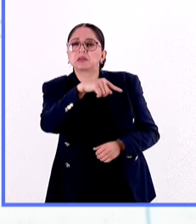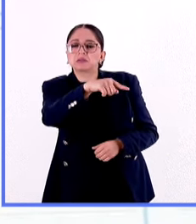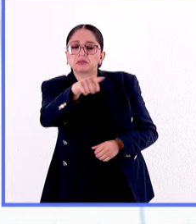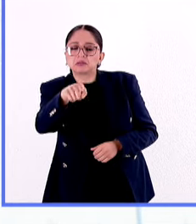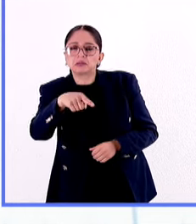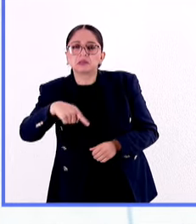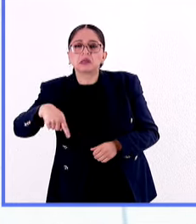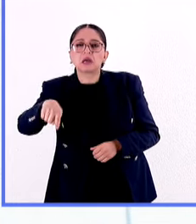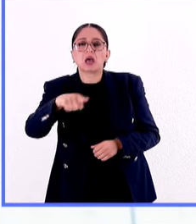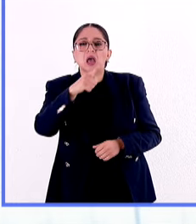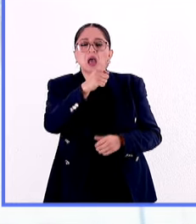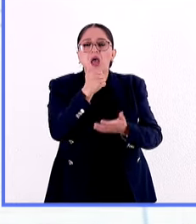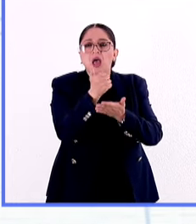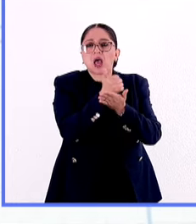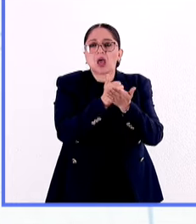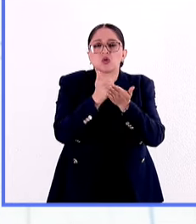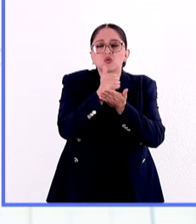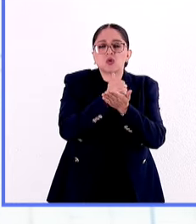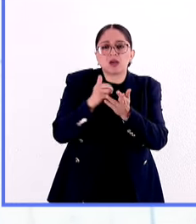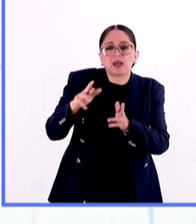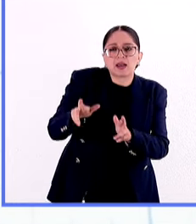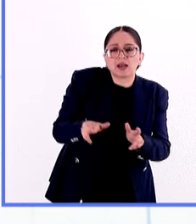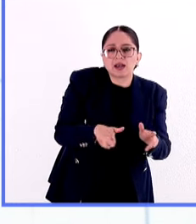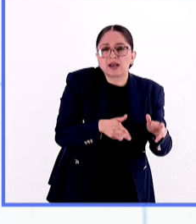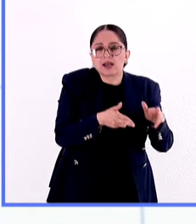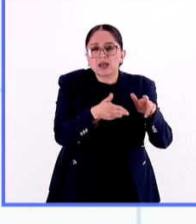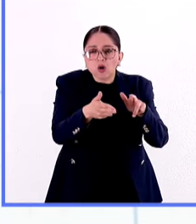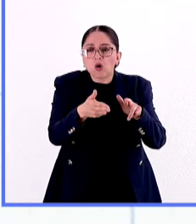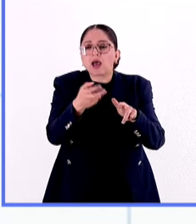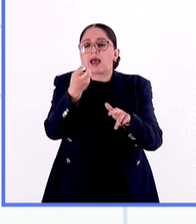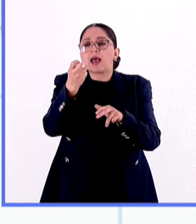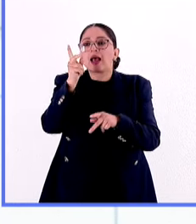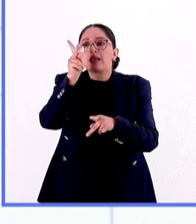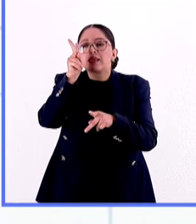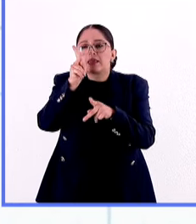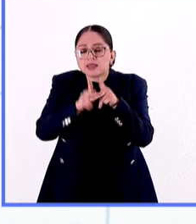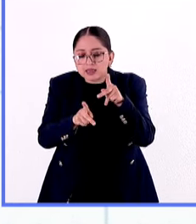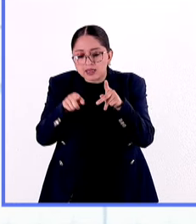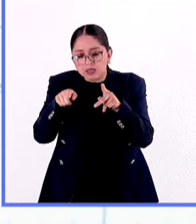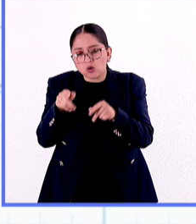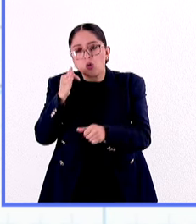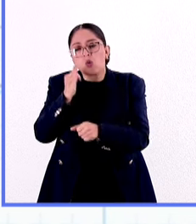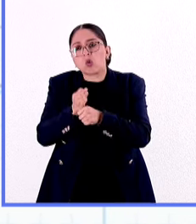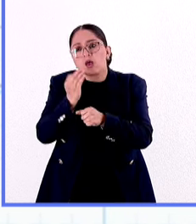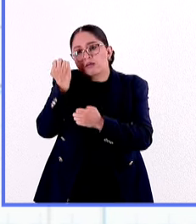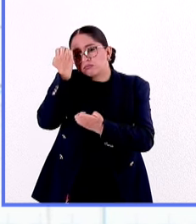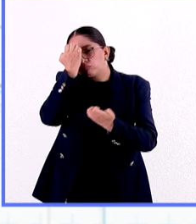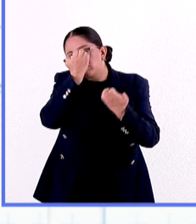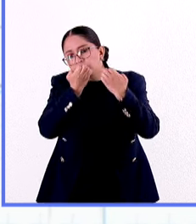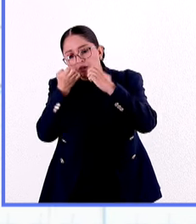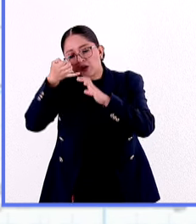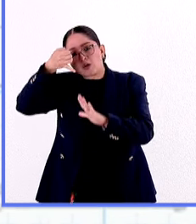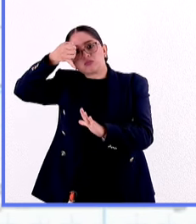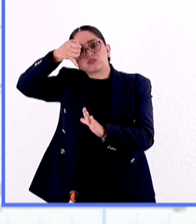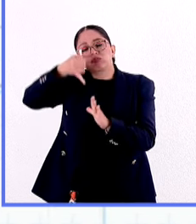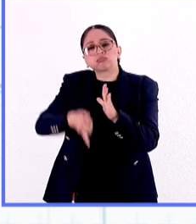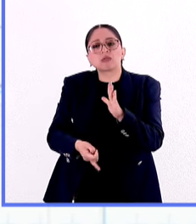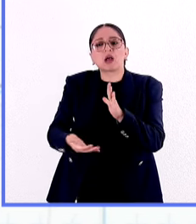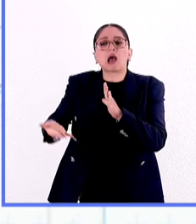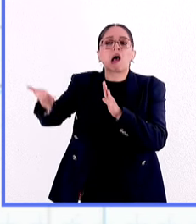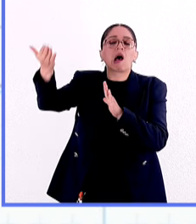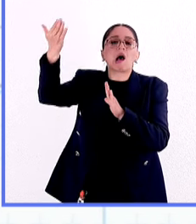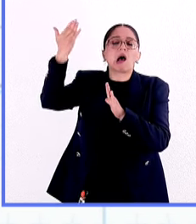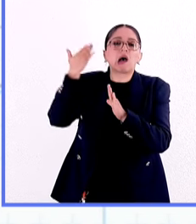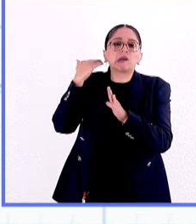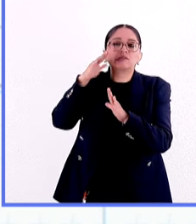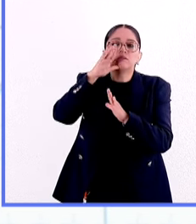rellenada por lava. Este nada más es un corte que se está encontrando a una cierta profundidad que en ese momento no podemos